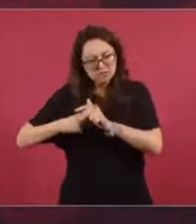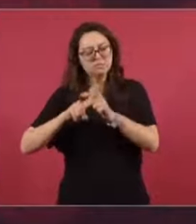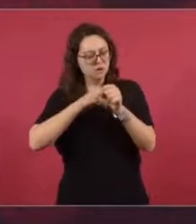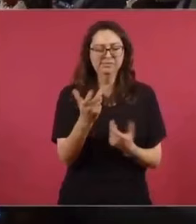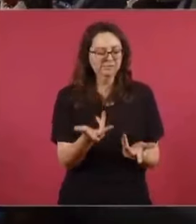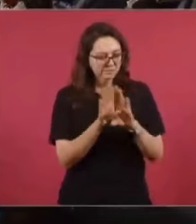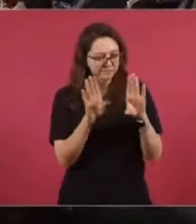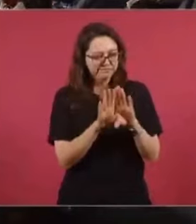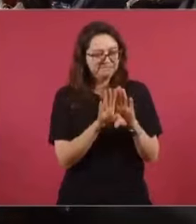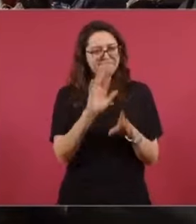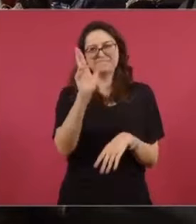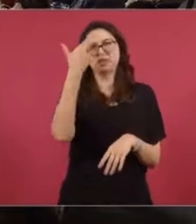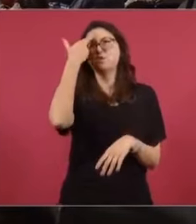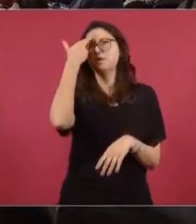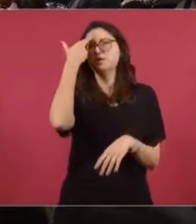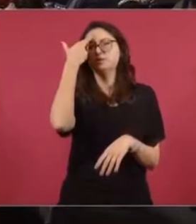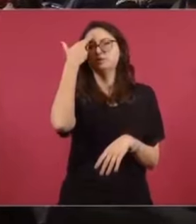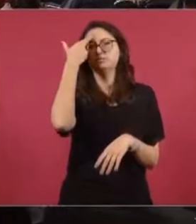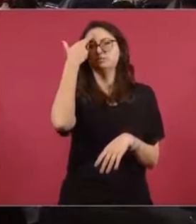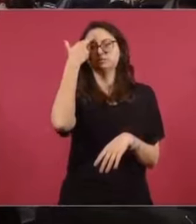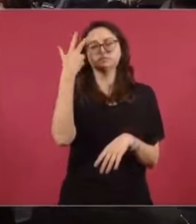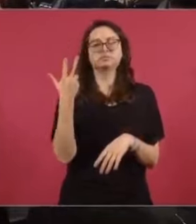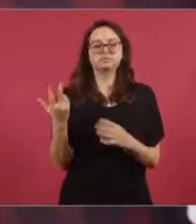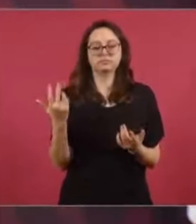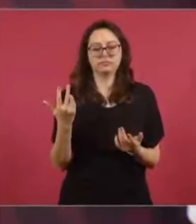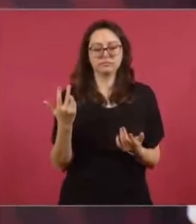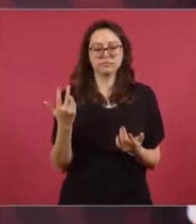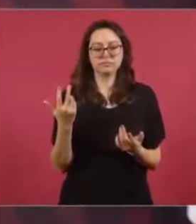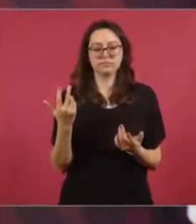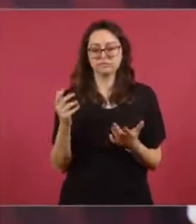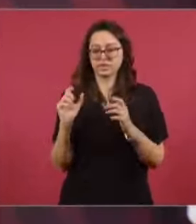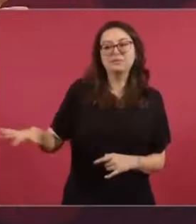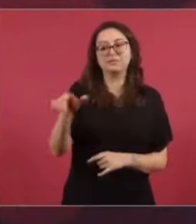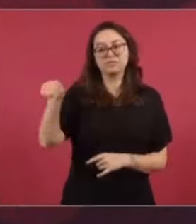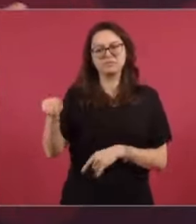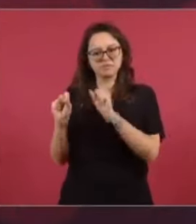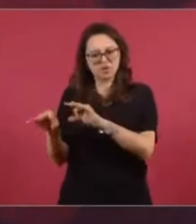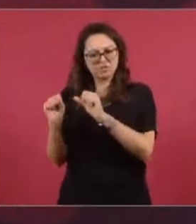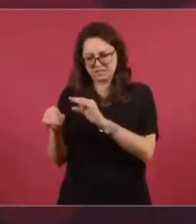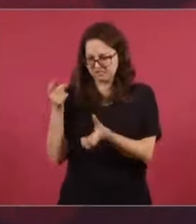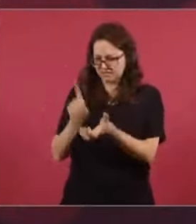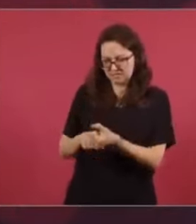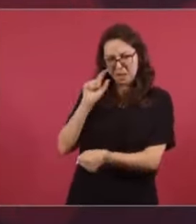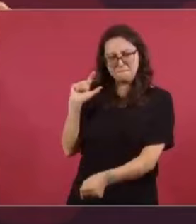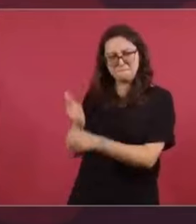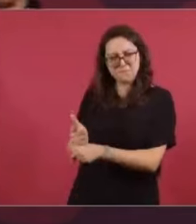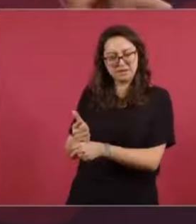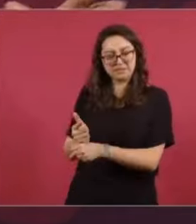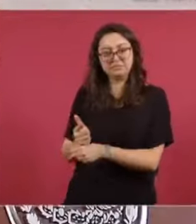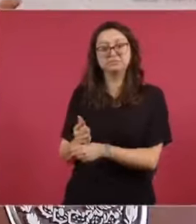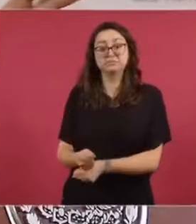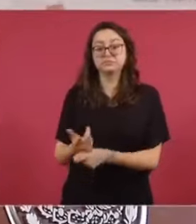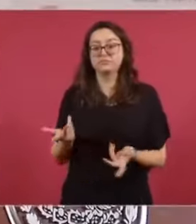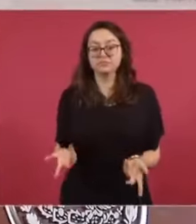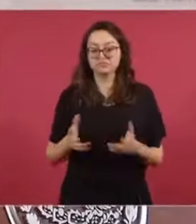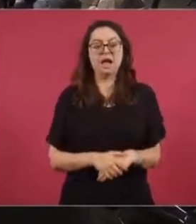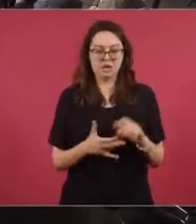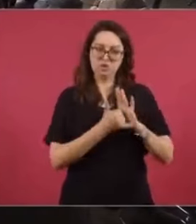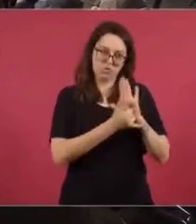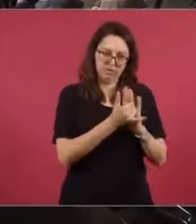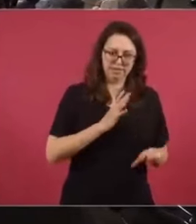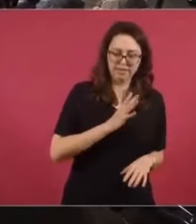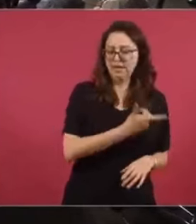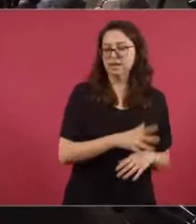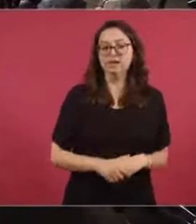reportaje de una oficina de Tepito. Y estaba ahí el que manejaba todos los equipos.